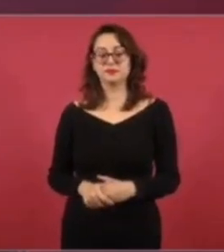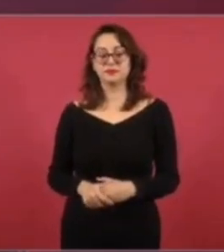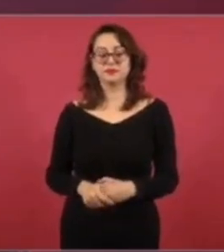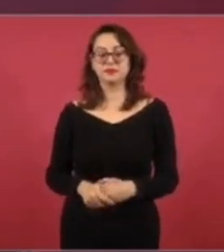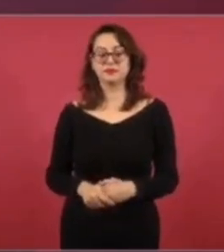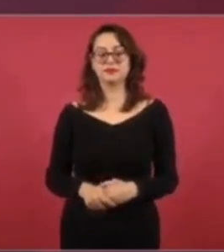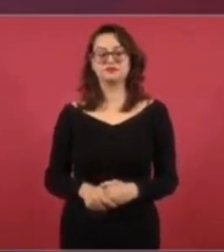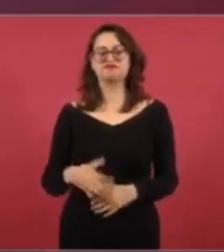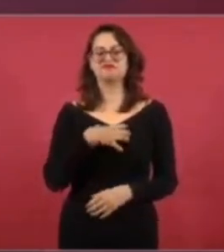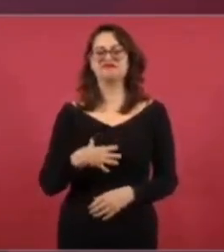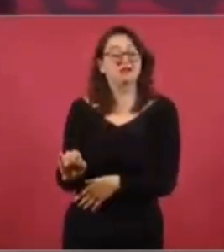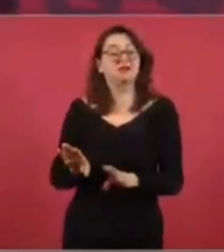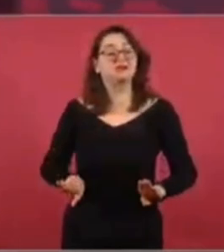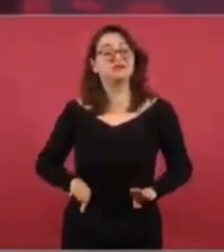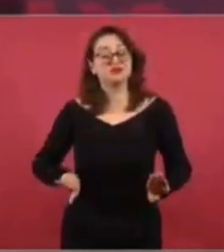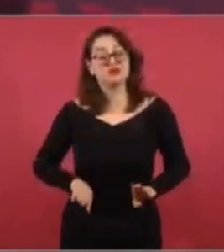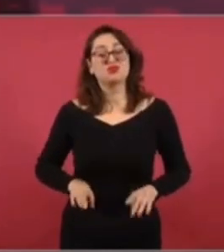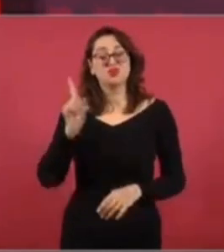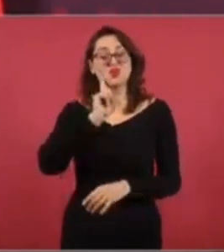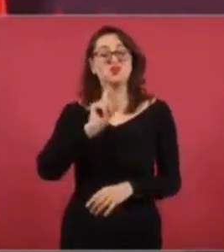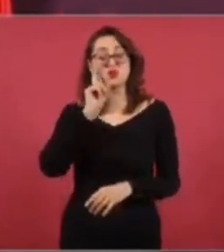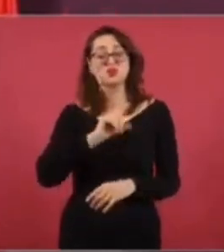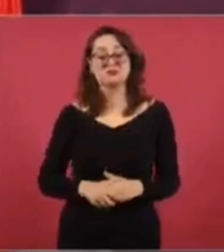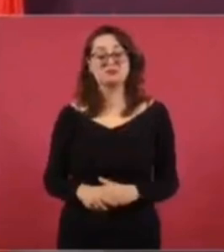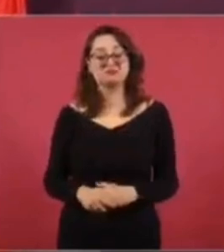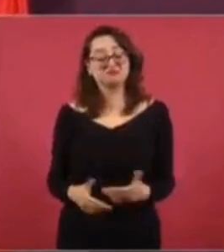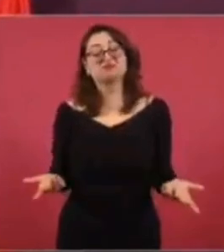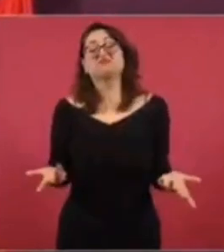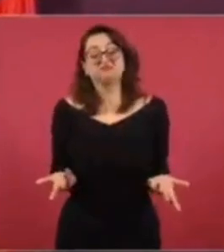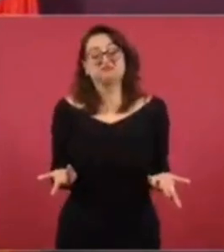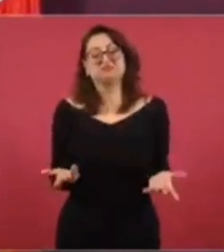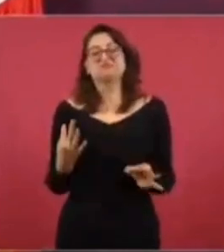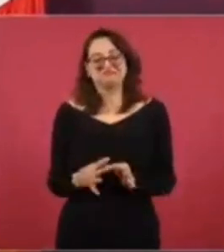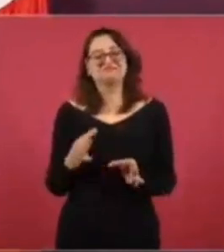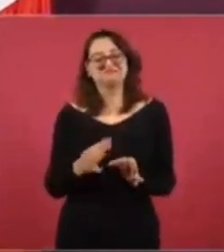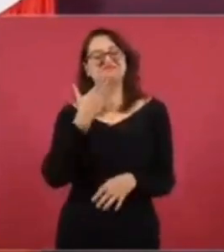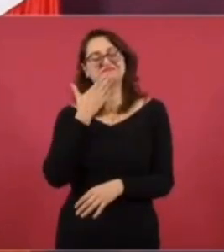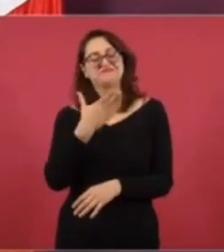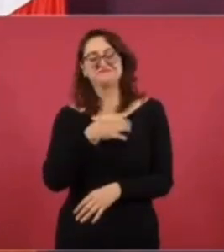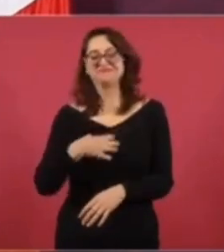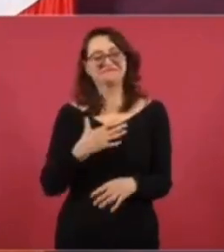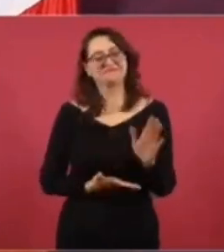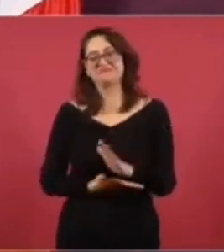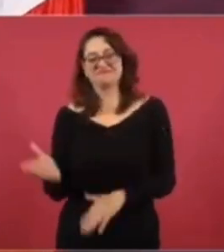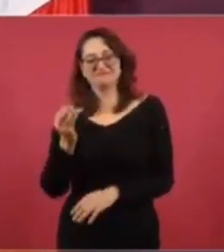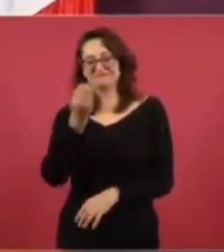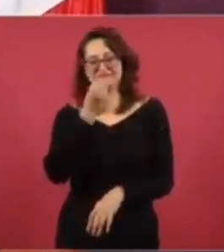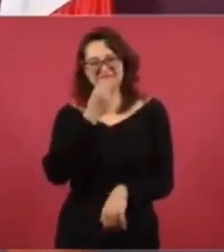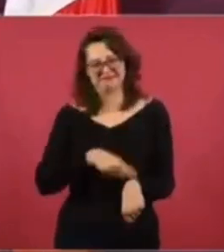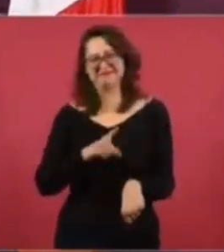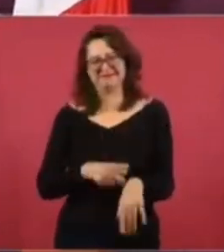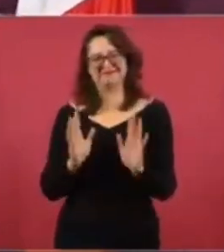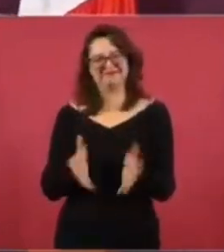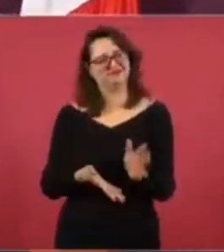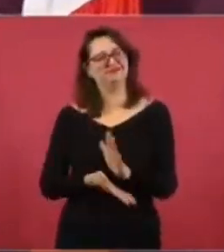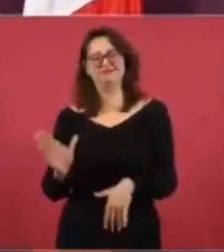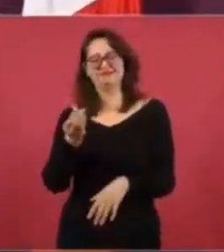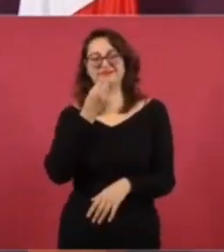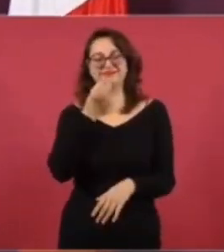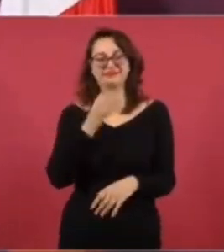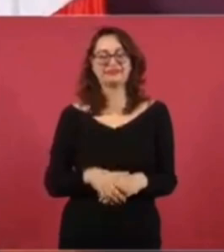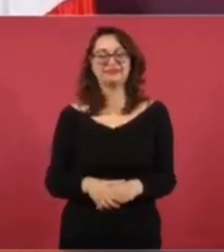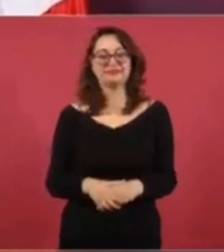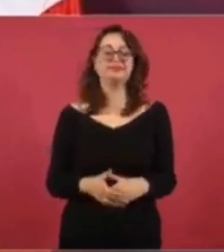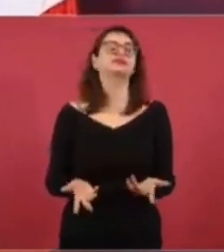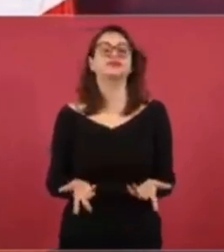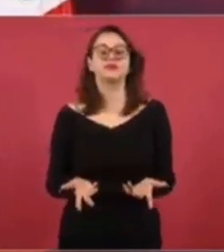Entonces, estoy contento. Entonces, estamos bien y de buenas. Ya vámonos a asayunar. Ya vamos a asayunar, porque además